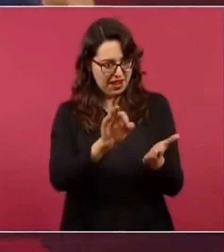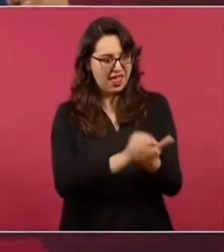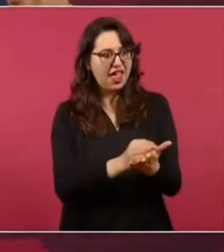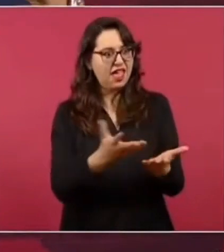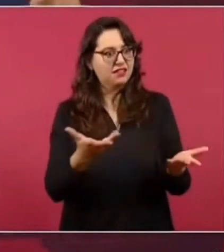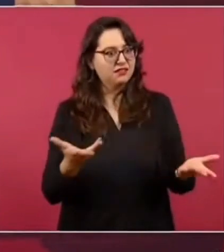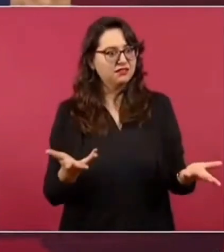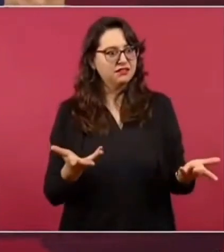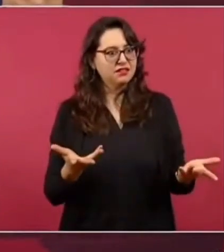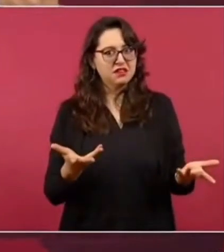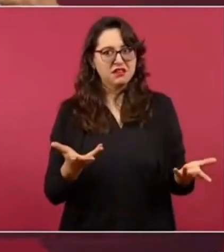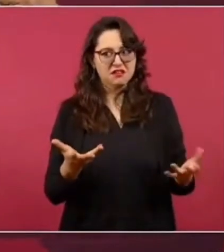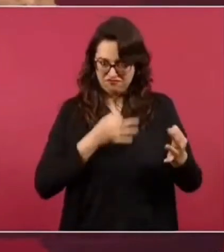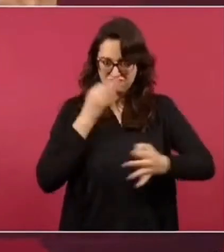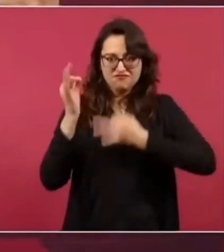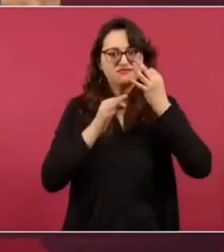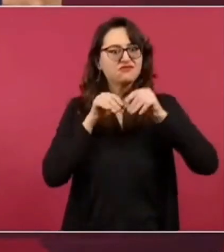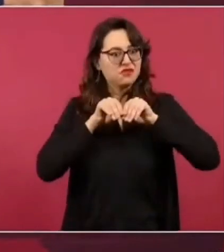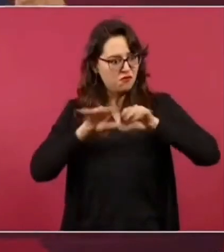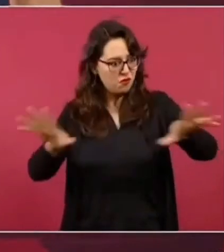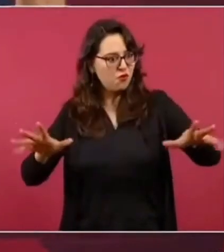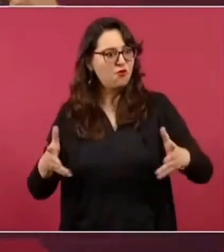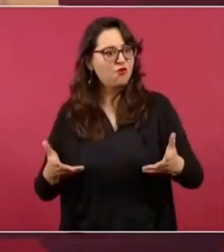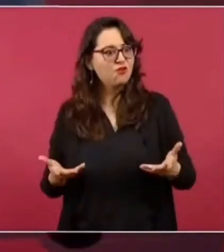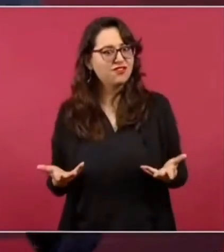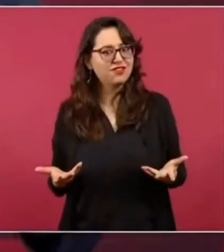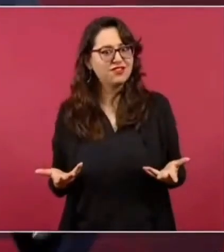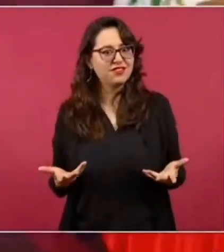que